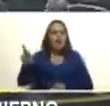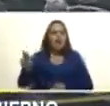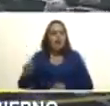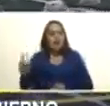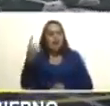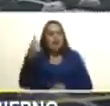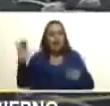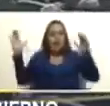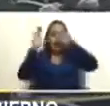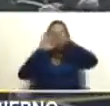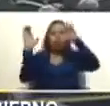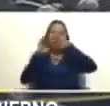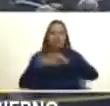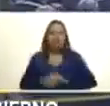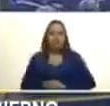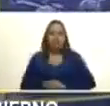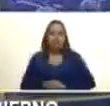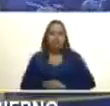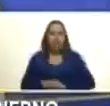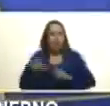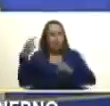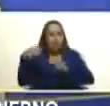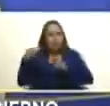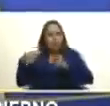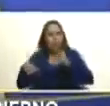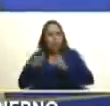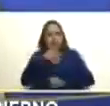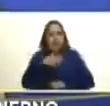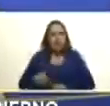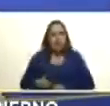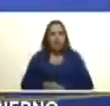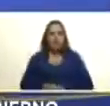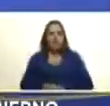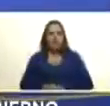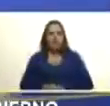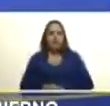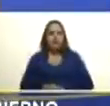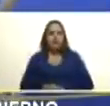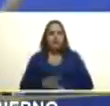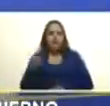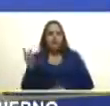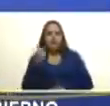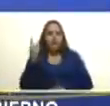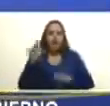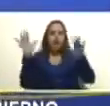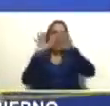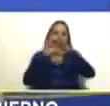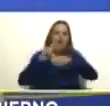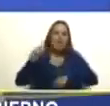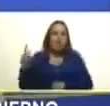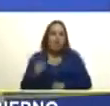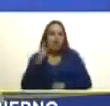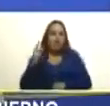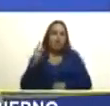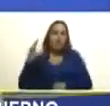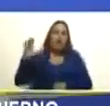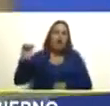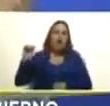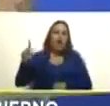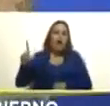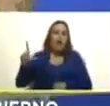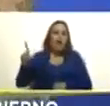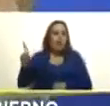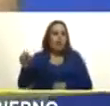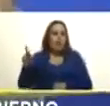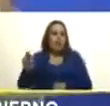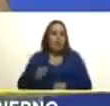Luis Herrera Campín Jaime Lucinchi el segundo Carlos Andrés Pérez el segundo Rafael Caldera nuestro